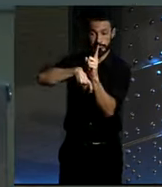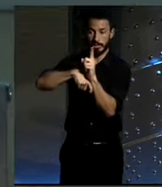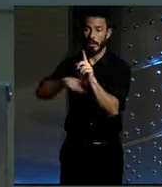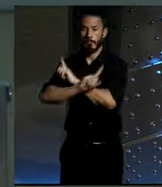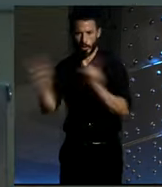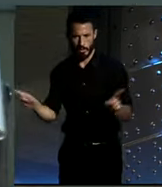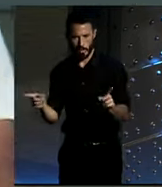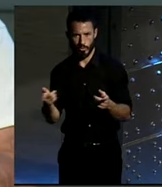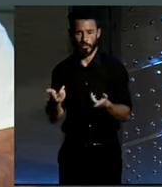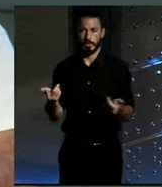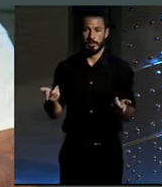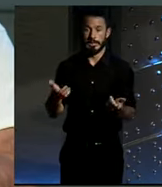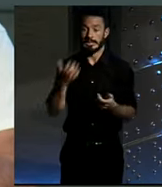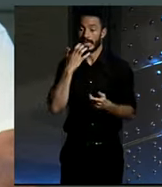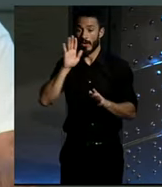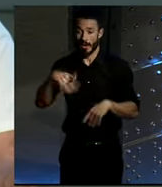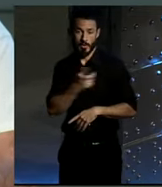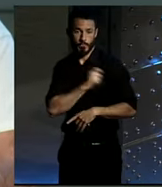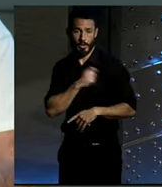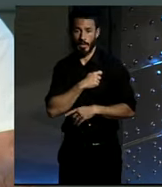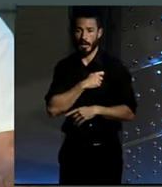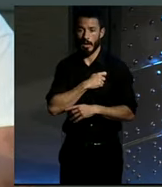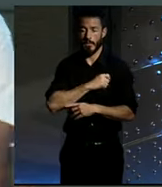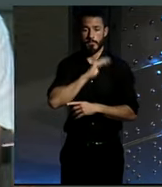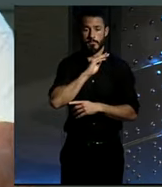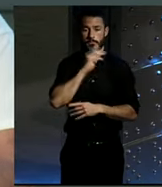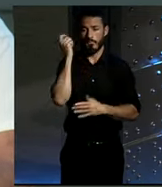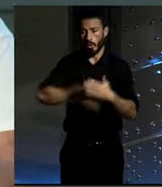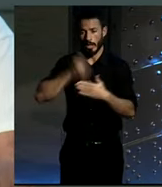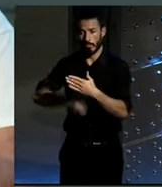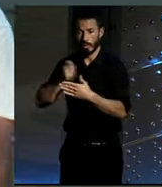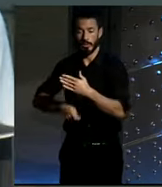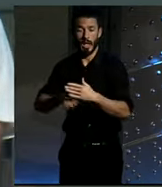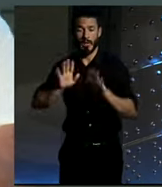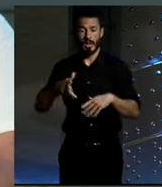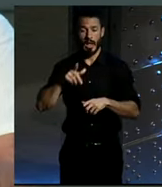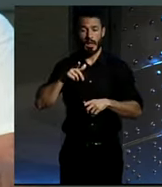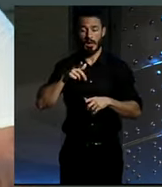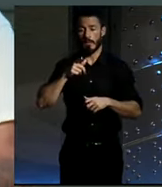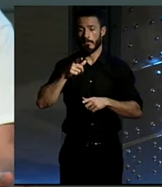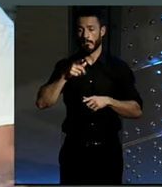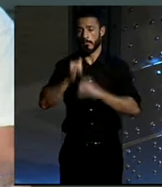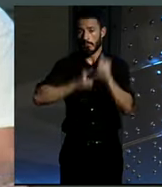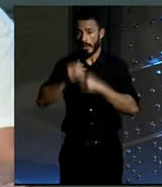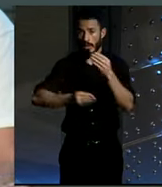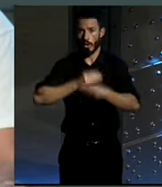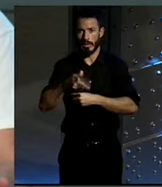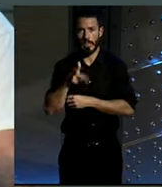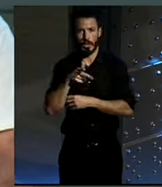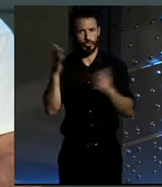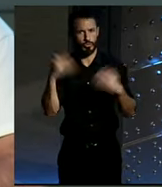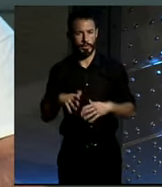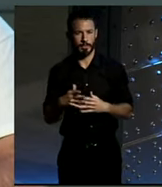se pusiese a poner multas nos quitaría el derecho a usar la bici. Solo habría sitio para 6.000 bicicletas o las casas. Eso es muy raro.